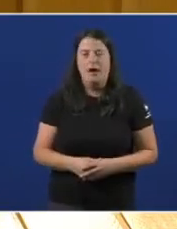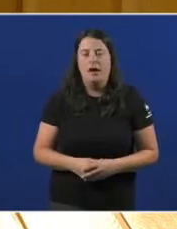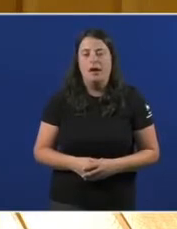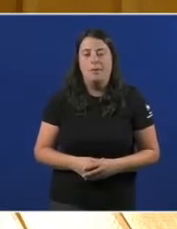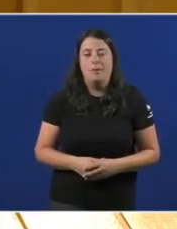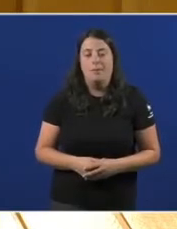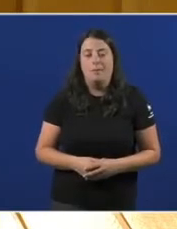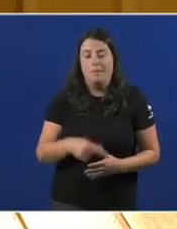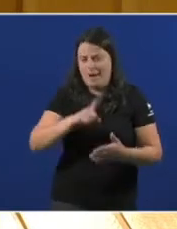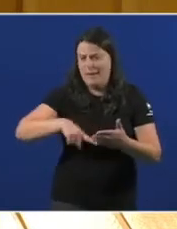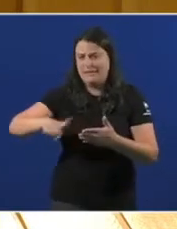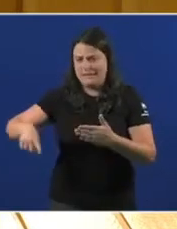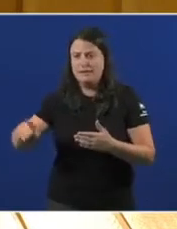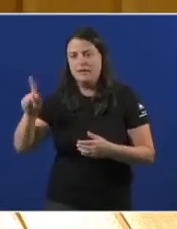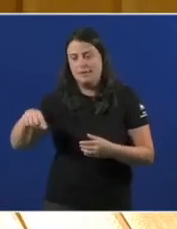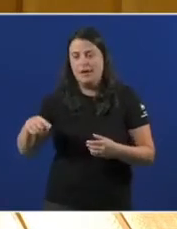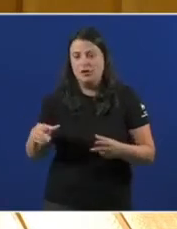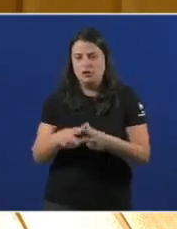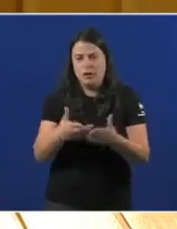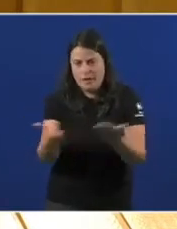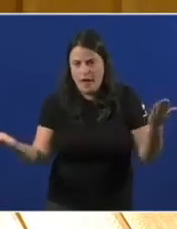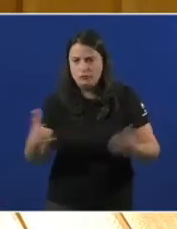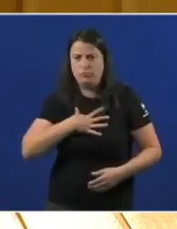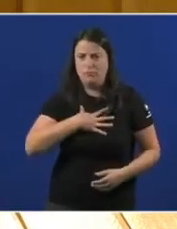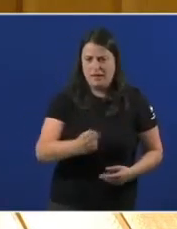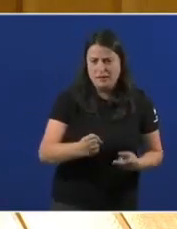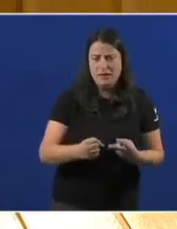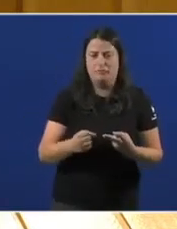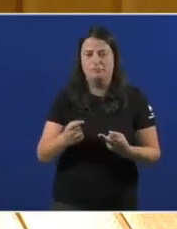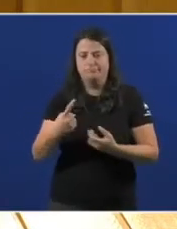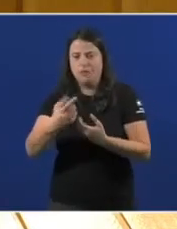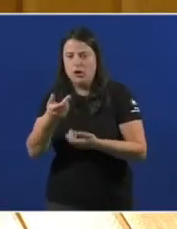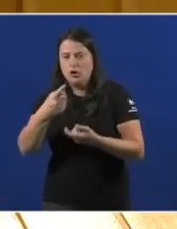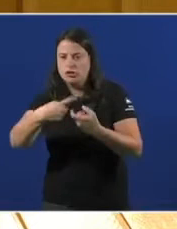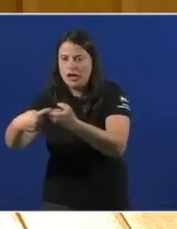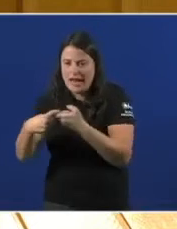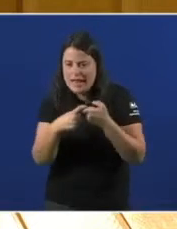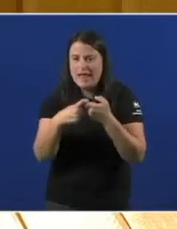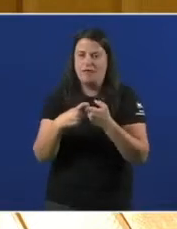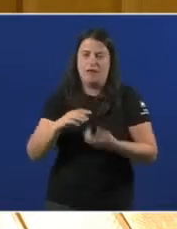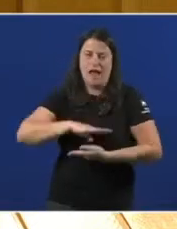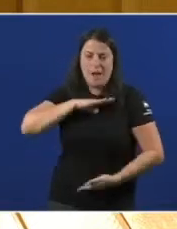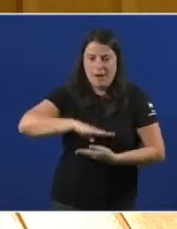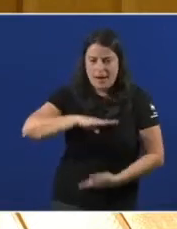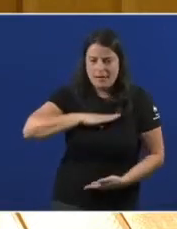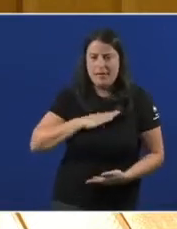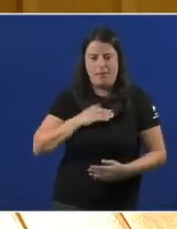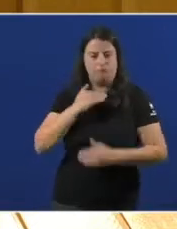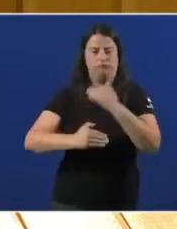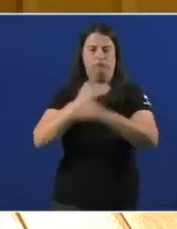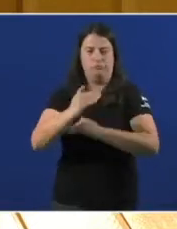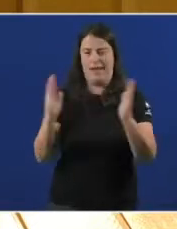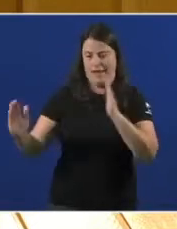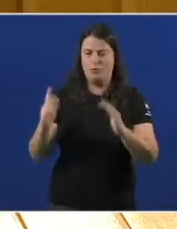ciudadanía demostrou a súa coraxe, a súa generosidade e capacidade para sair adiante nos momentos máis